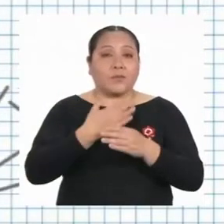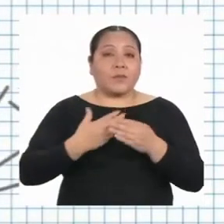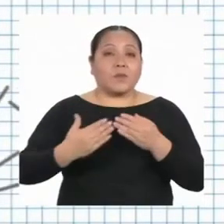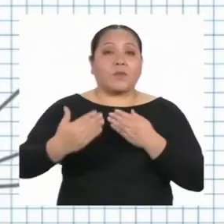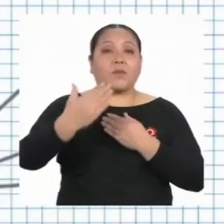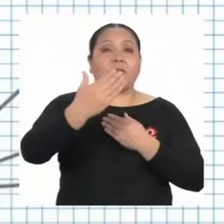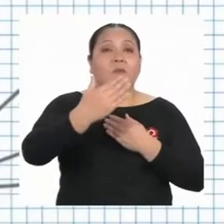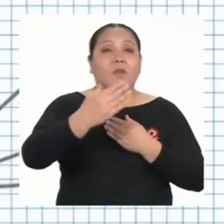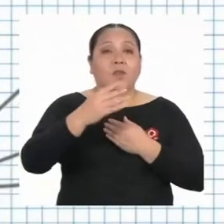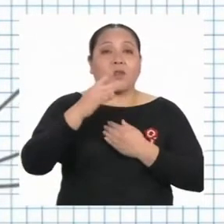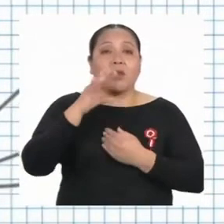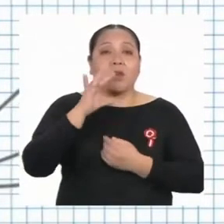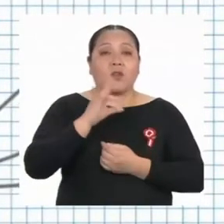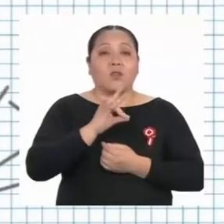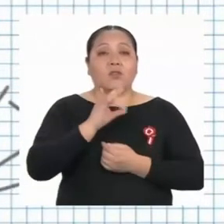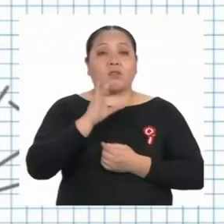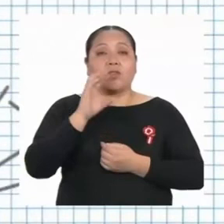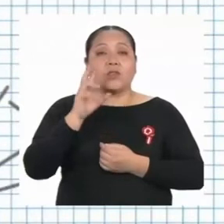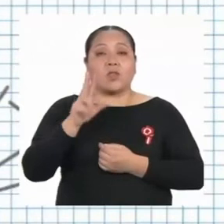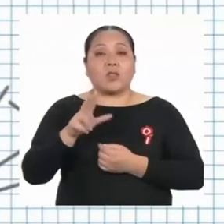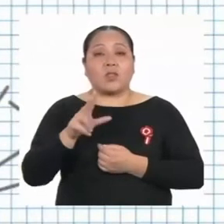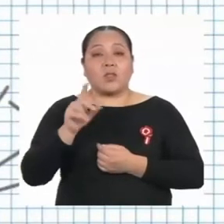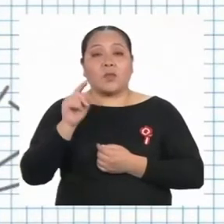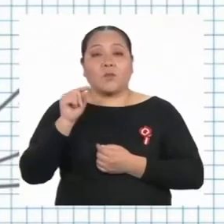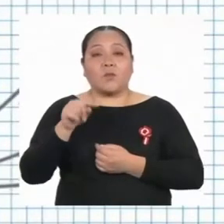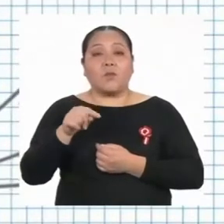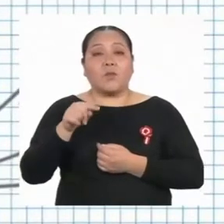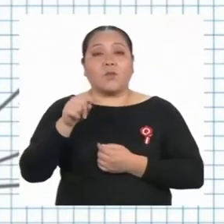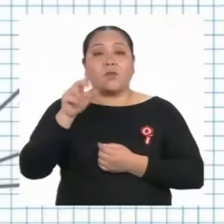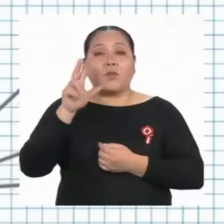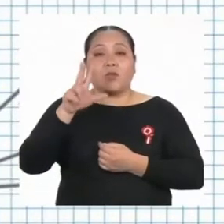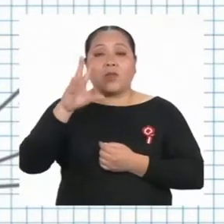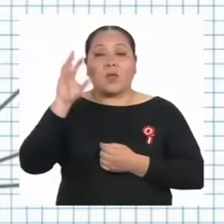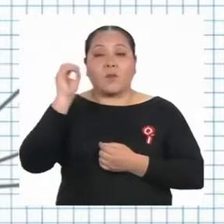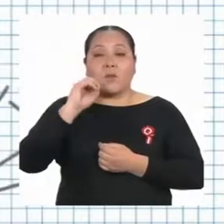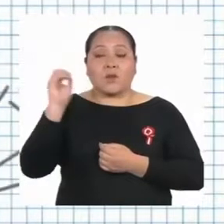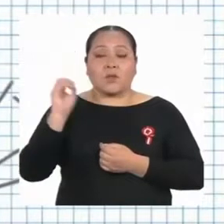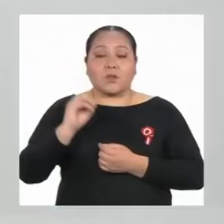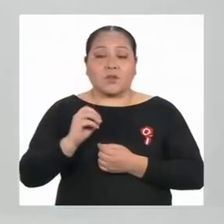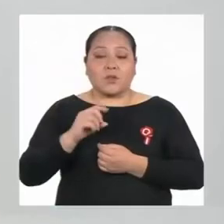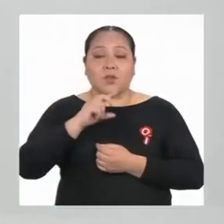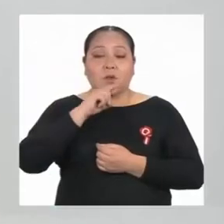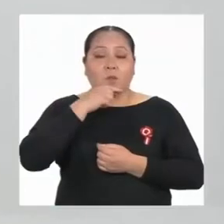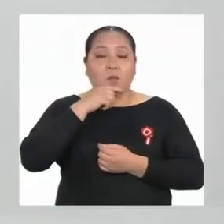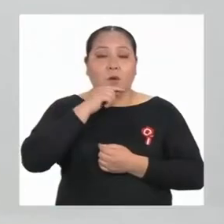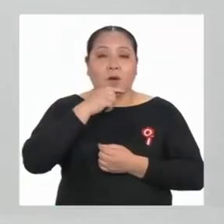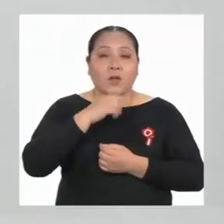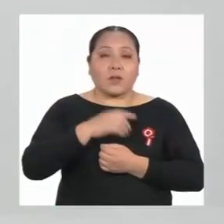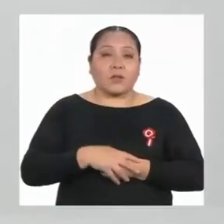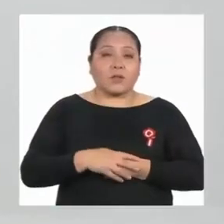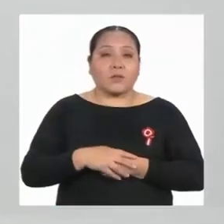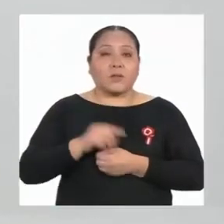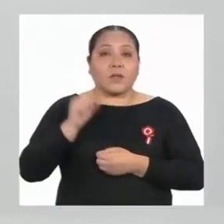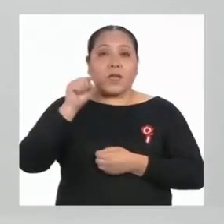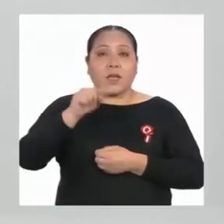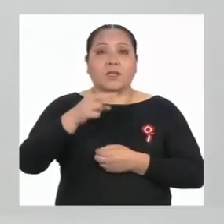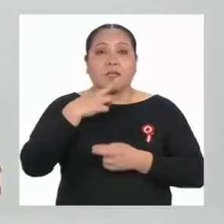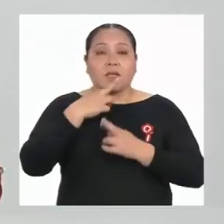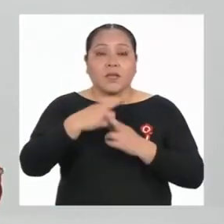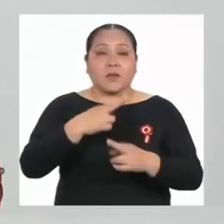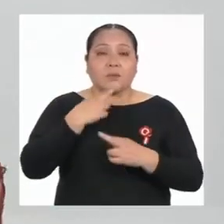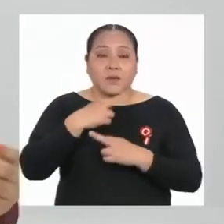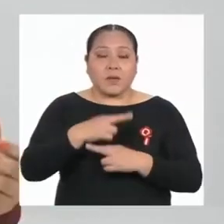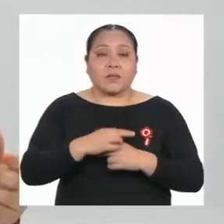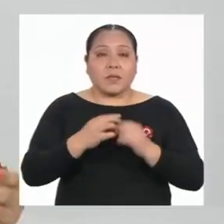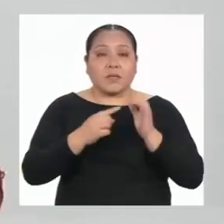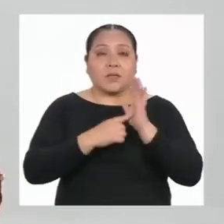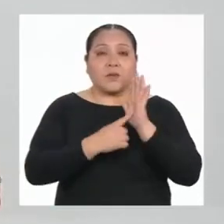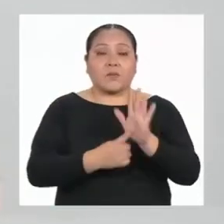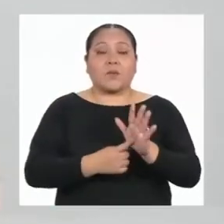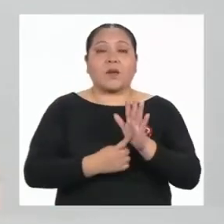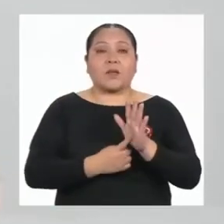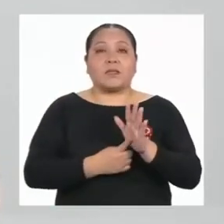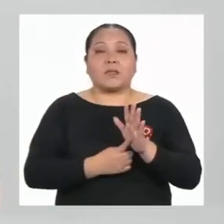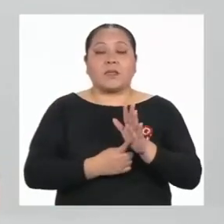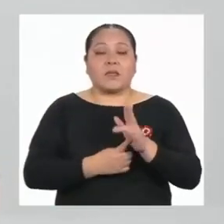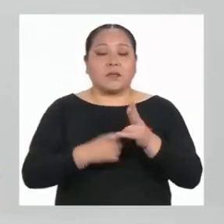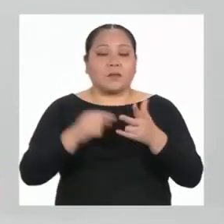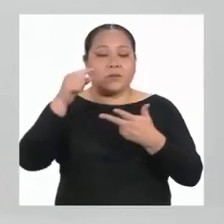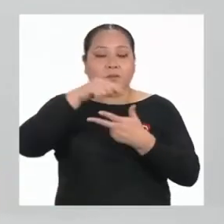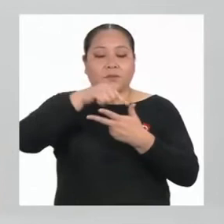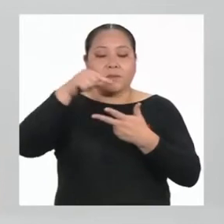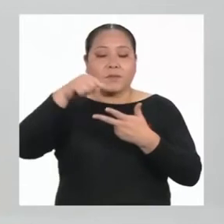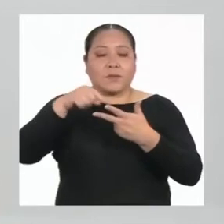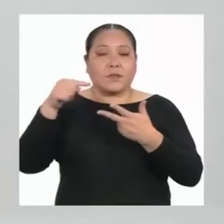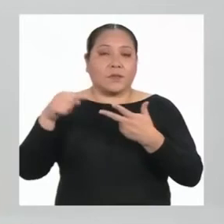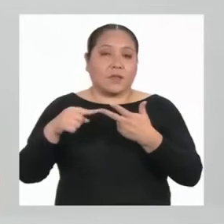83.3% de estudiantes mujeres. Estos resultados se reflejan en las tres